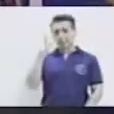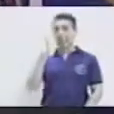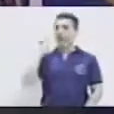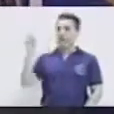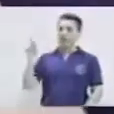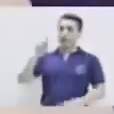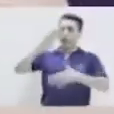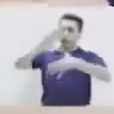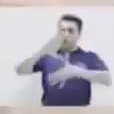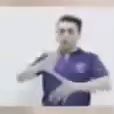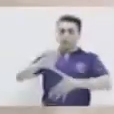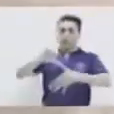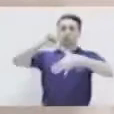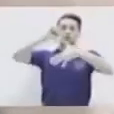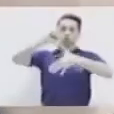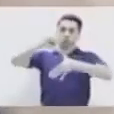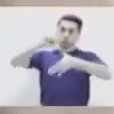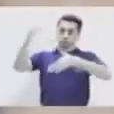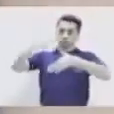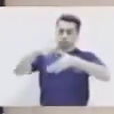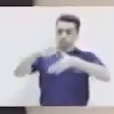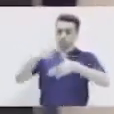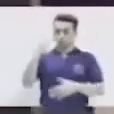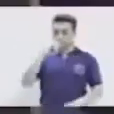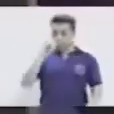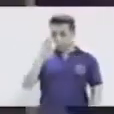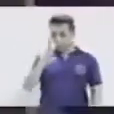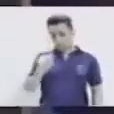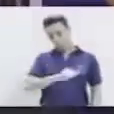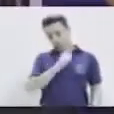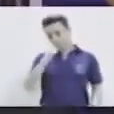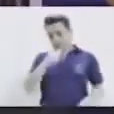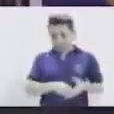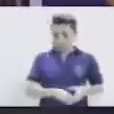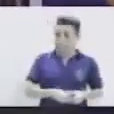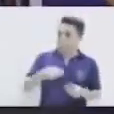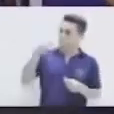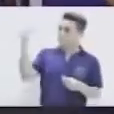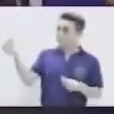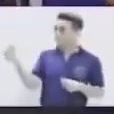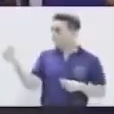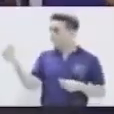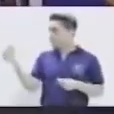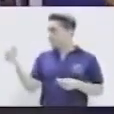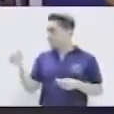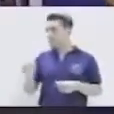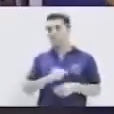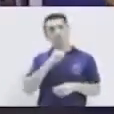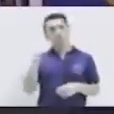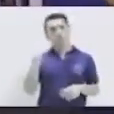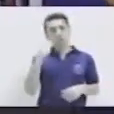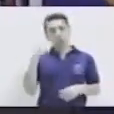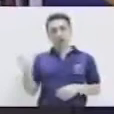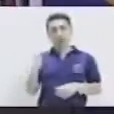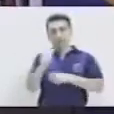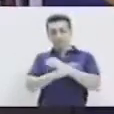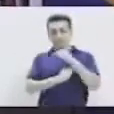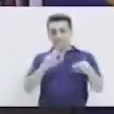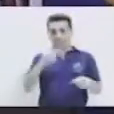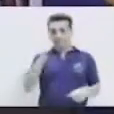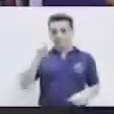del Sur. ¿Qué otra cartita y para qué lugar lo lleva? ¡Sí! Otro país futbolero.